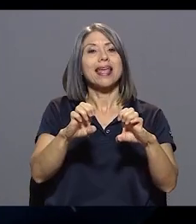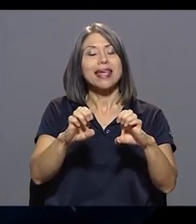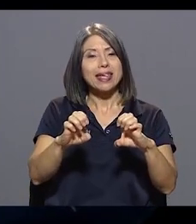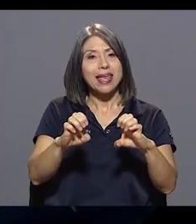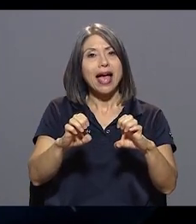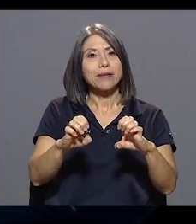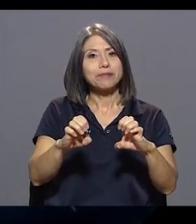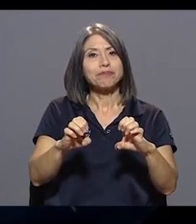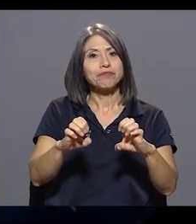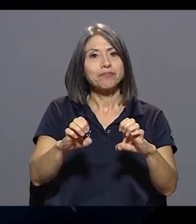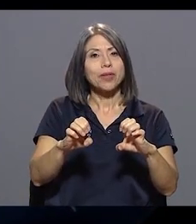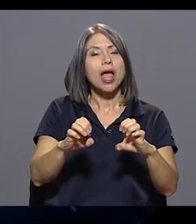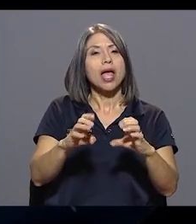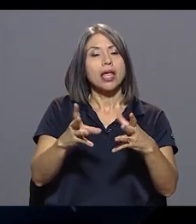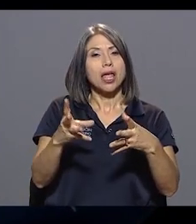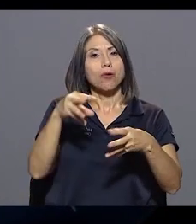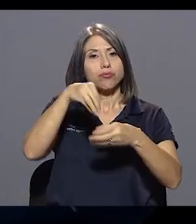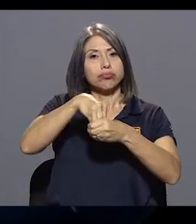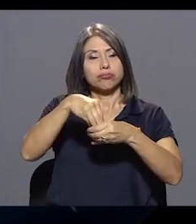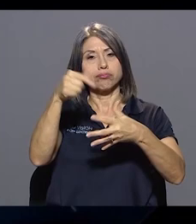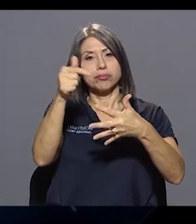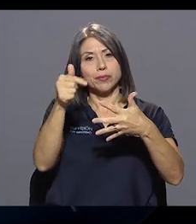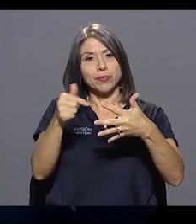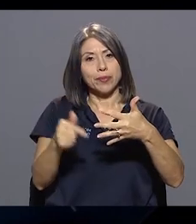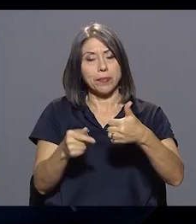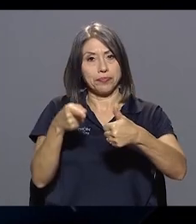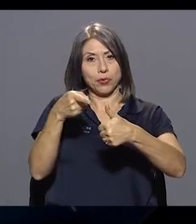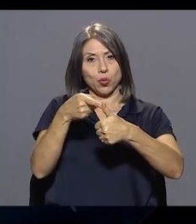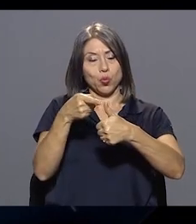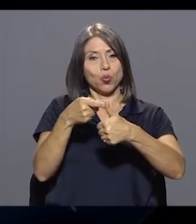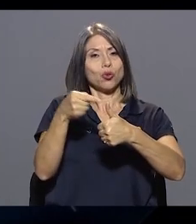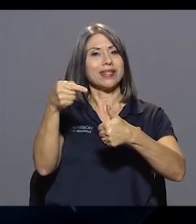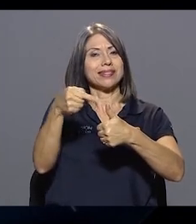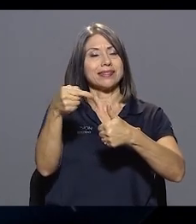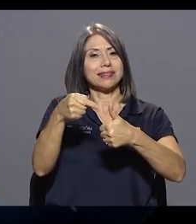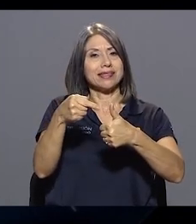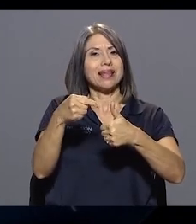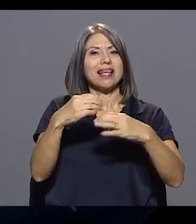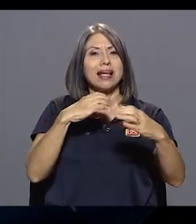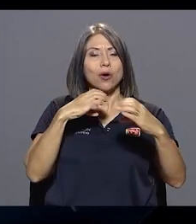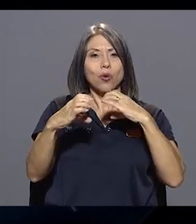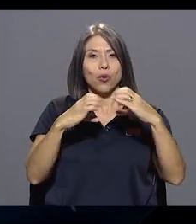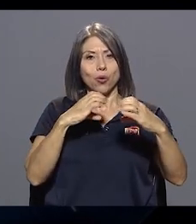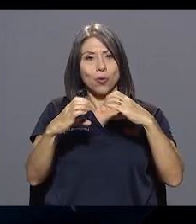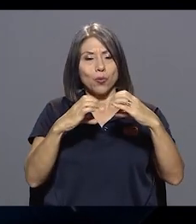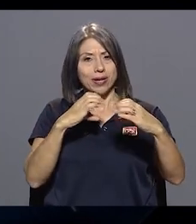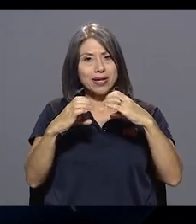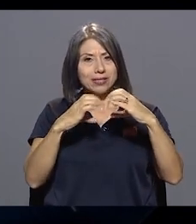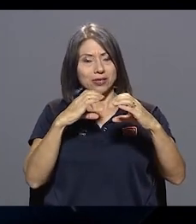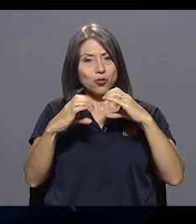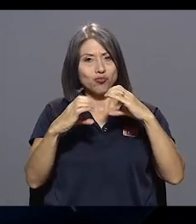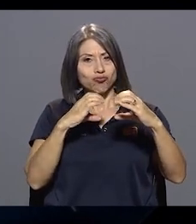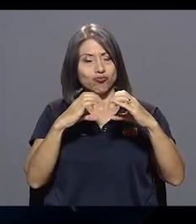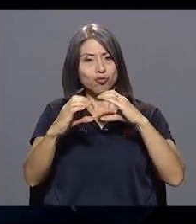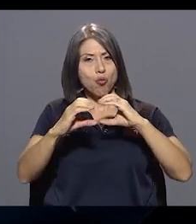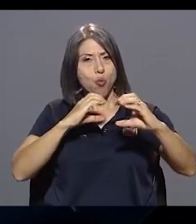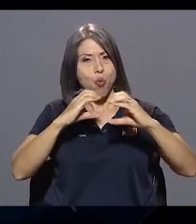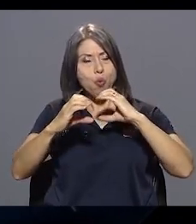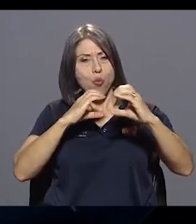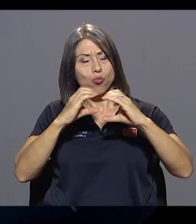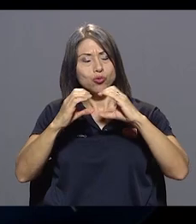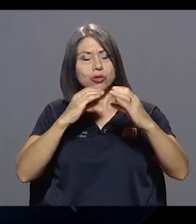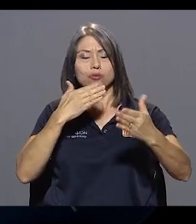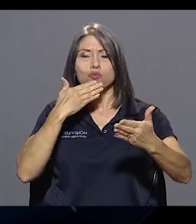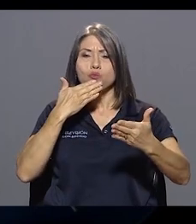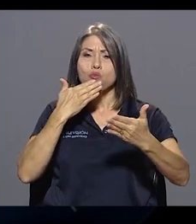que incorpora varios aspectos. Uno de esos aspectos tiene que ver con la comunicación, que es fundamental mantener